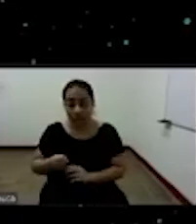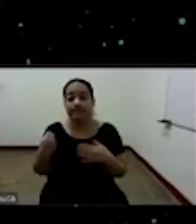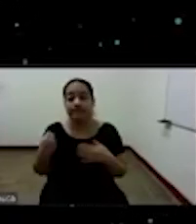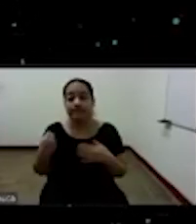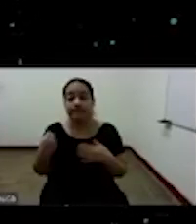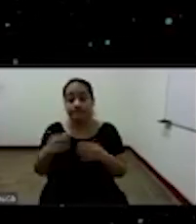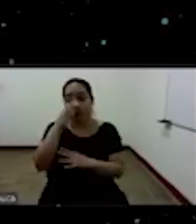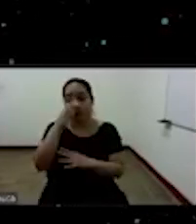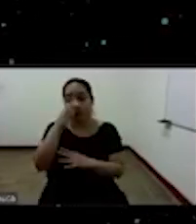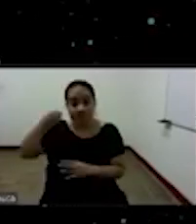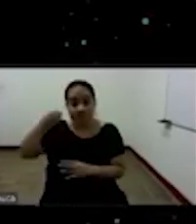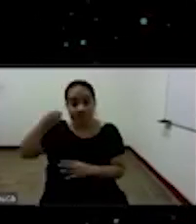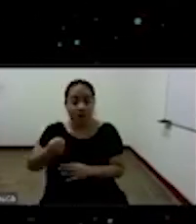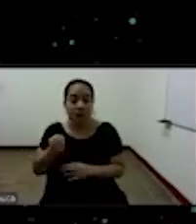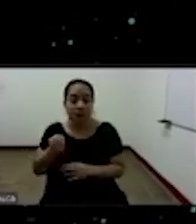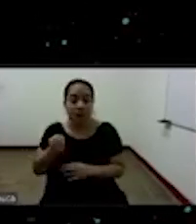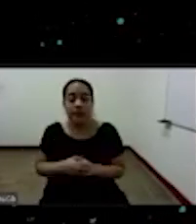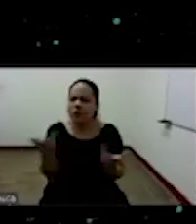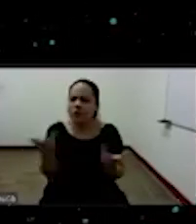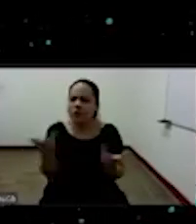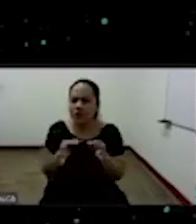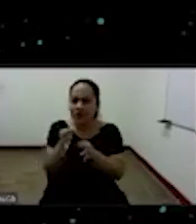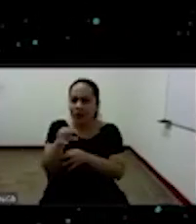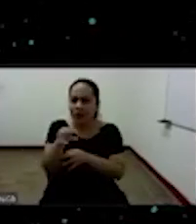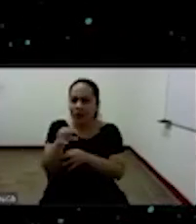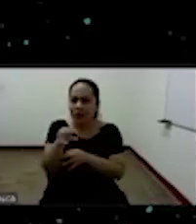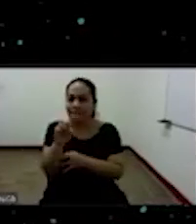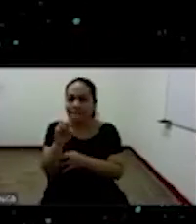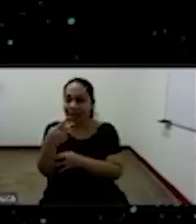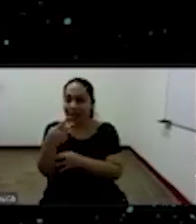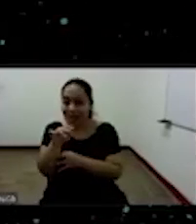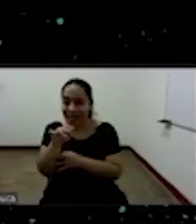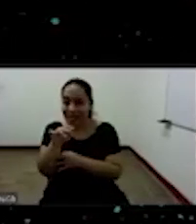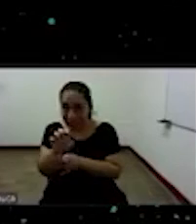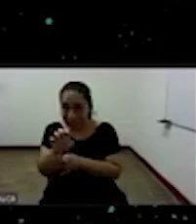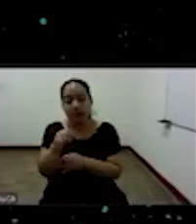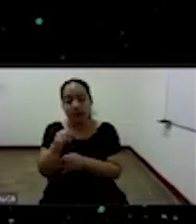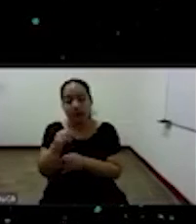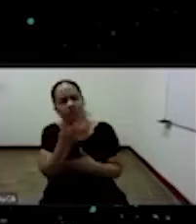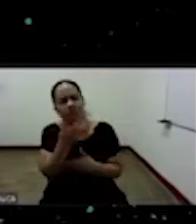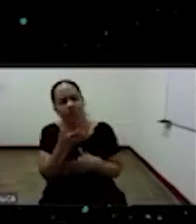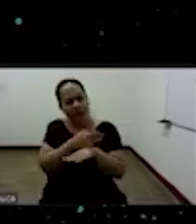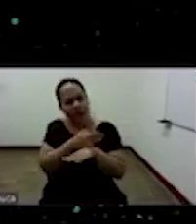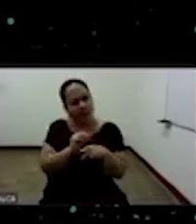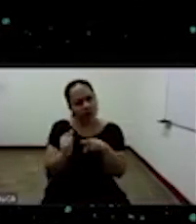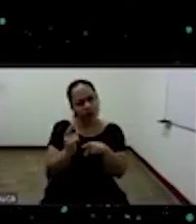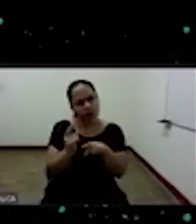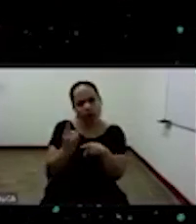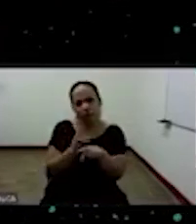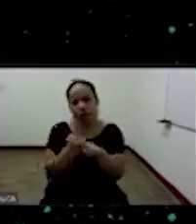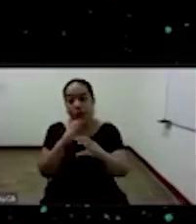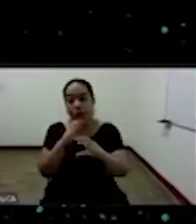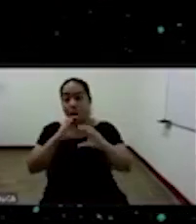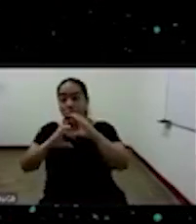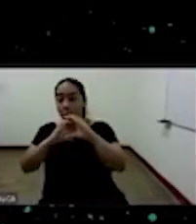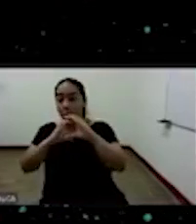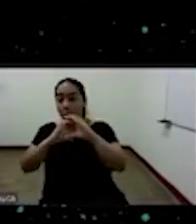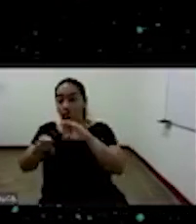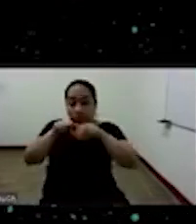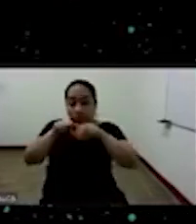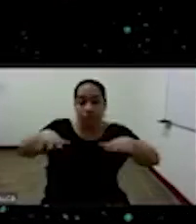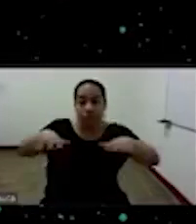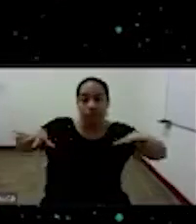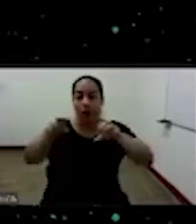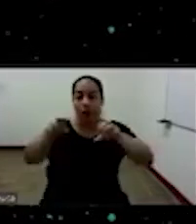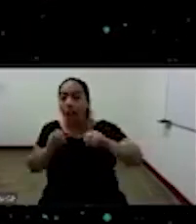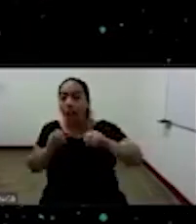por ejemplo en el palenque en su momento se utilizaban para para comunicar o para invitar a